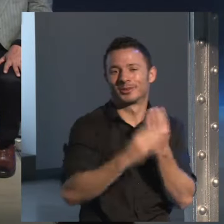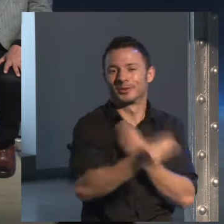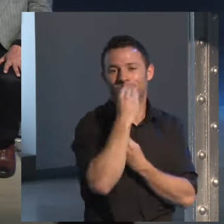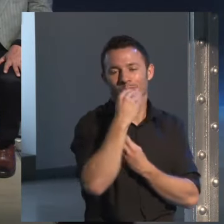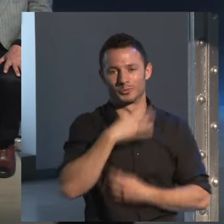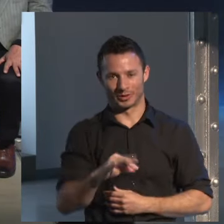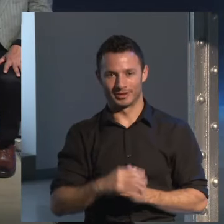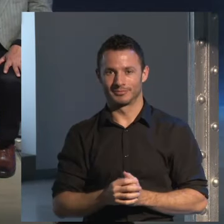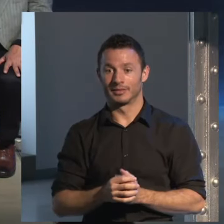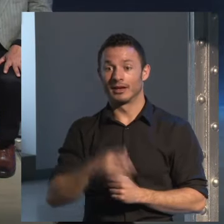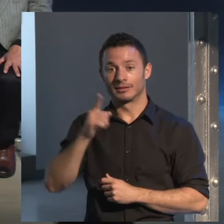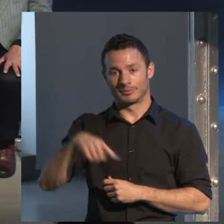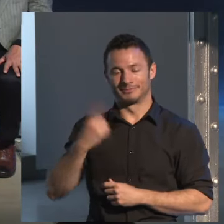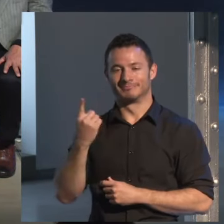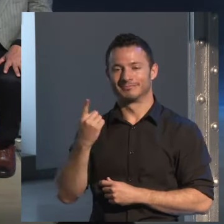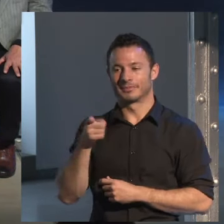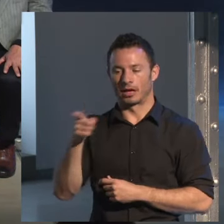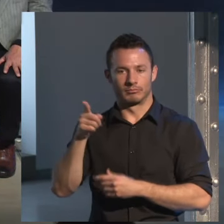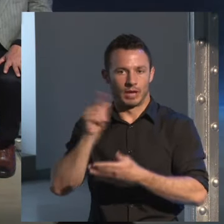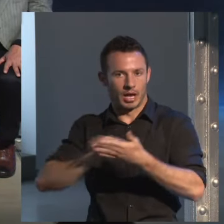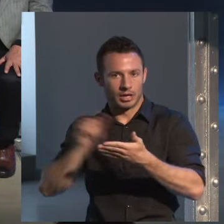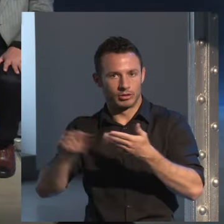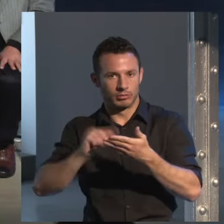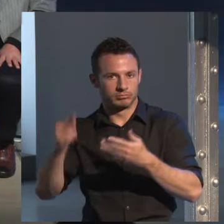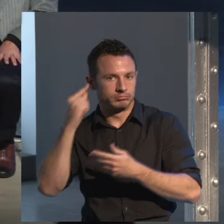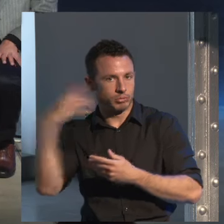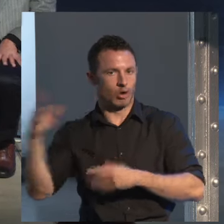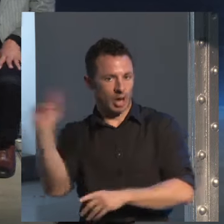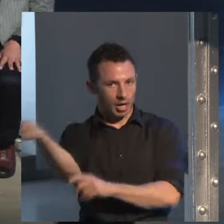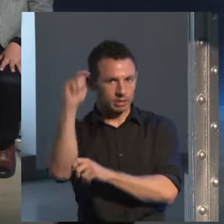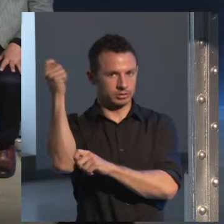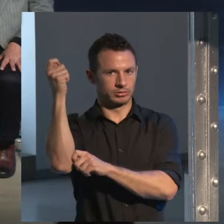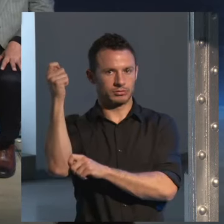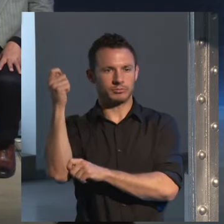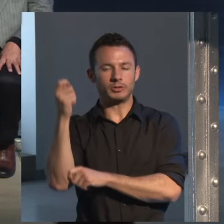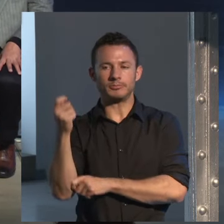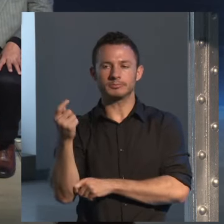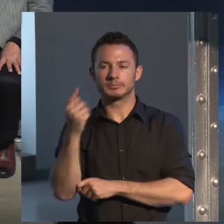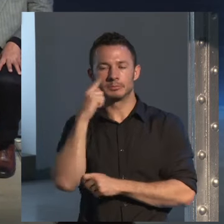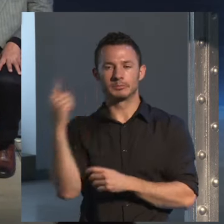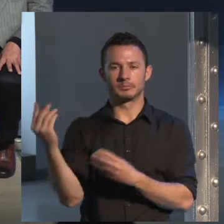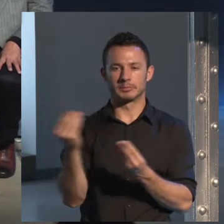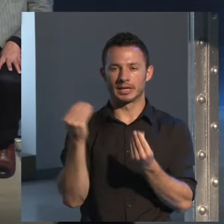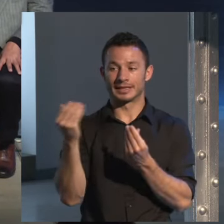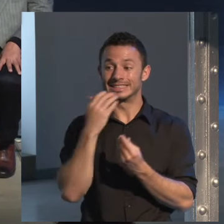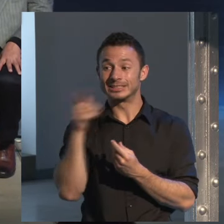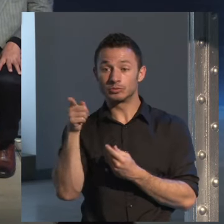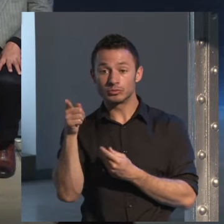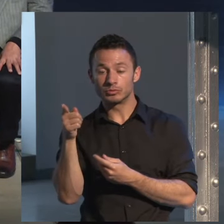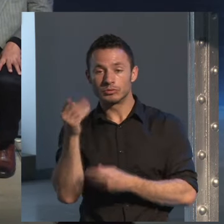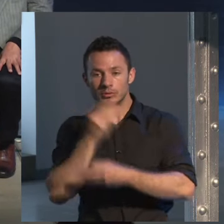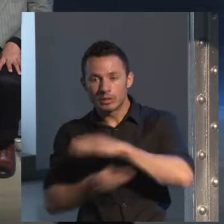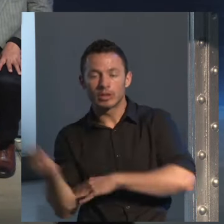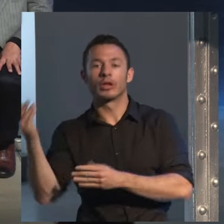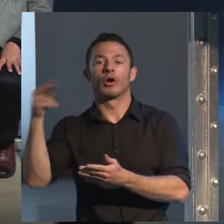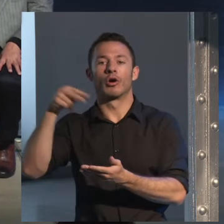que a pesar de que tenido mucho éxito como escritor y como periodista, a me da la sensación, Leonardo, que si te reencarnaras otra vez, tú